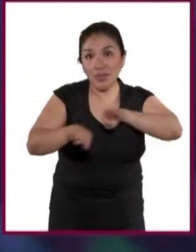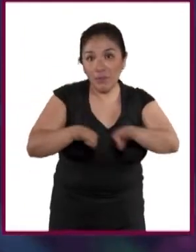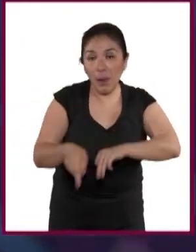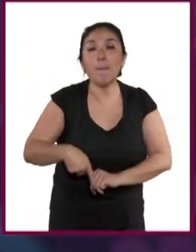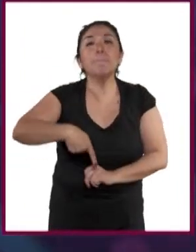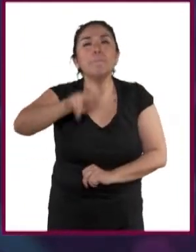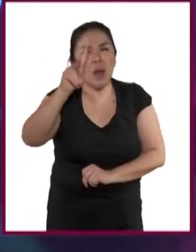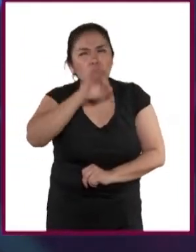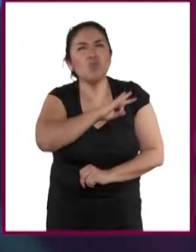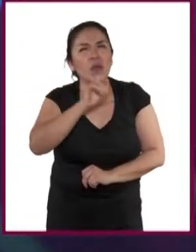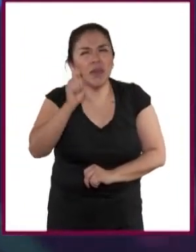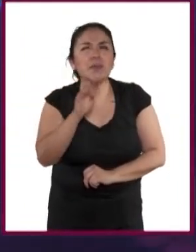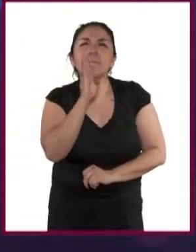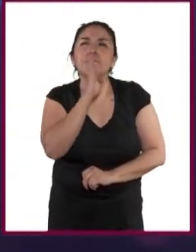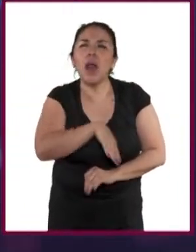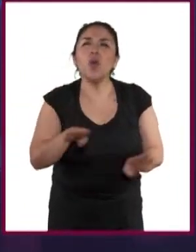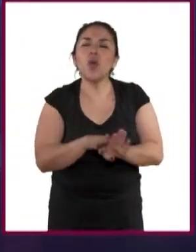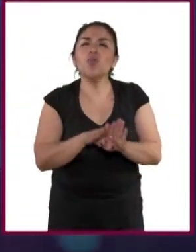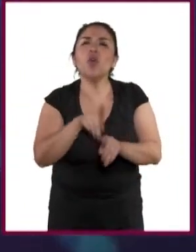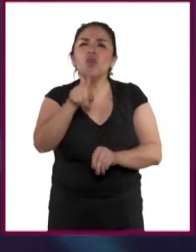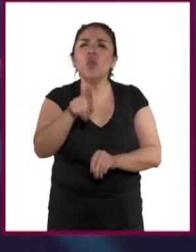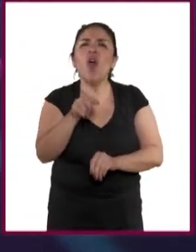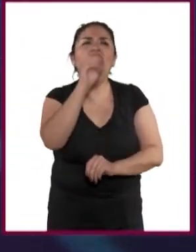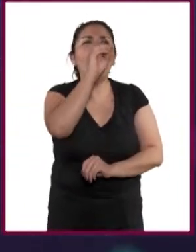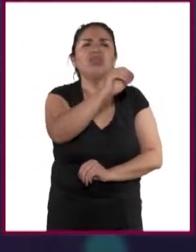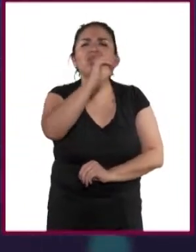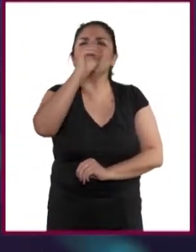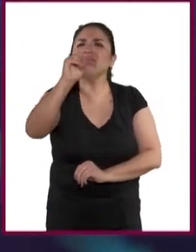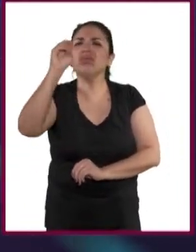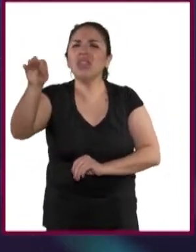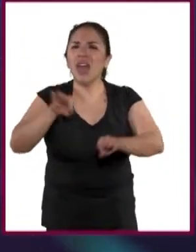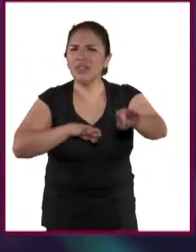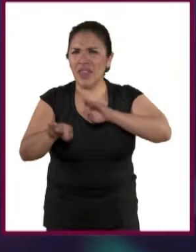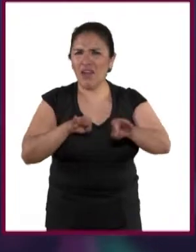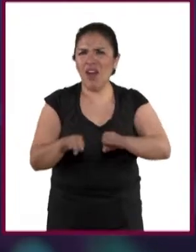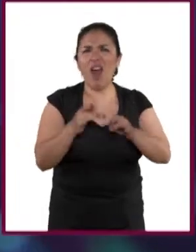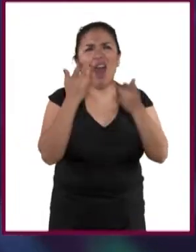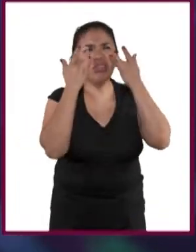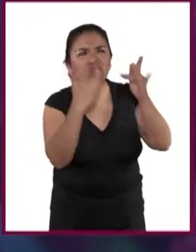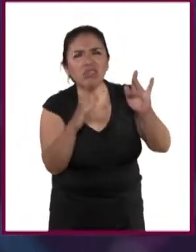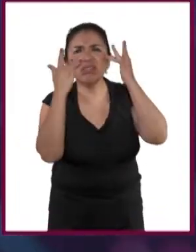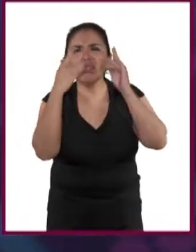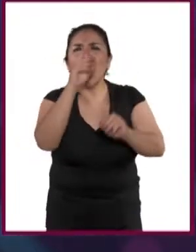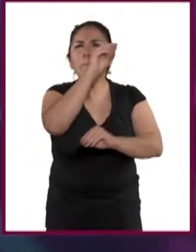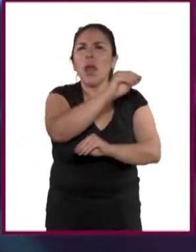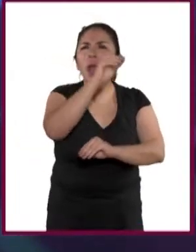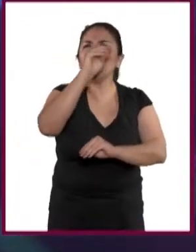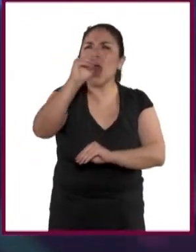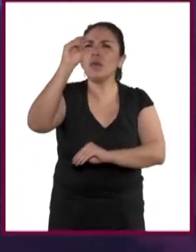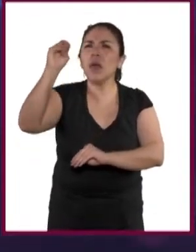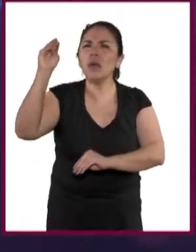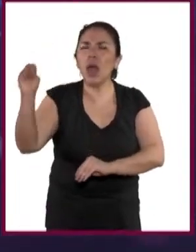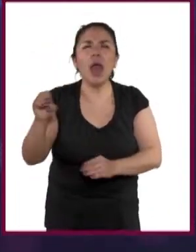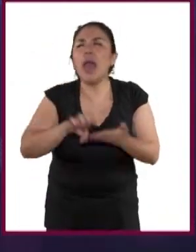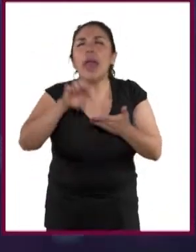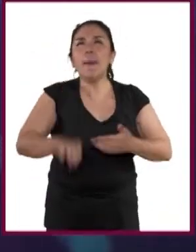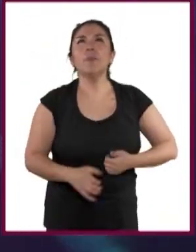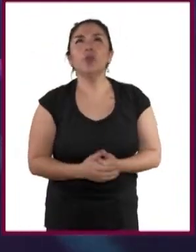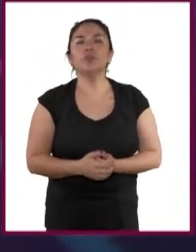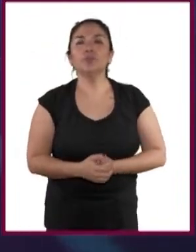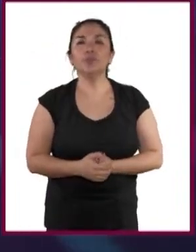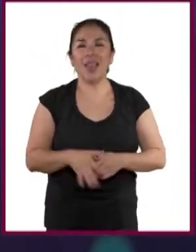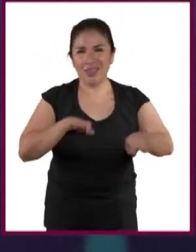que sí sería malo es estar transitando de un empleo a otro de manera continua. Por ejemplo,